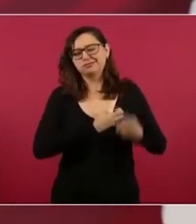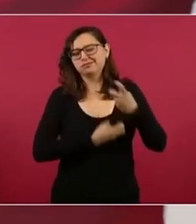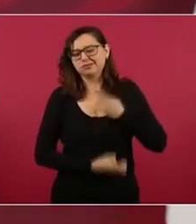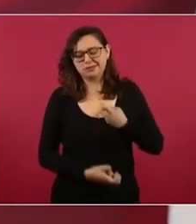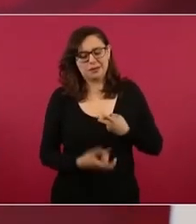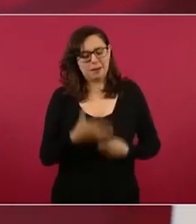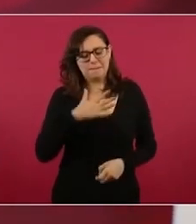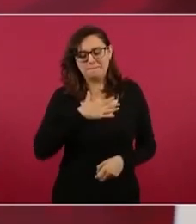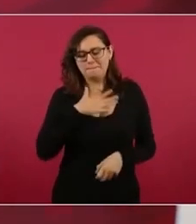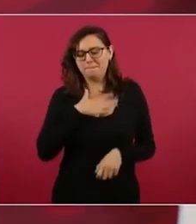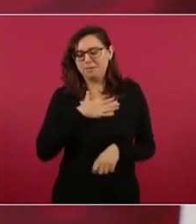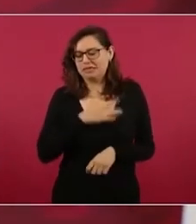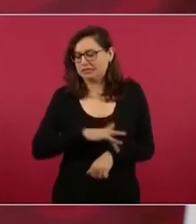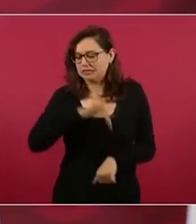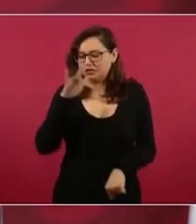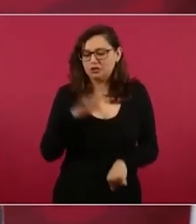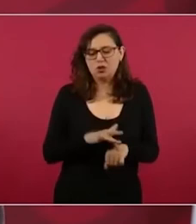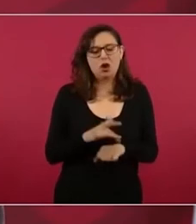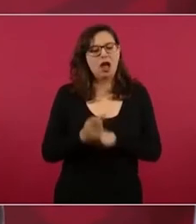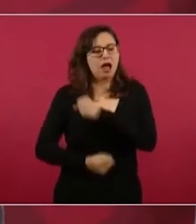desde hace años